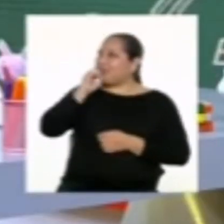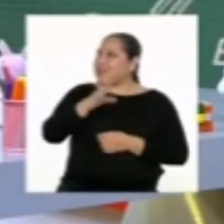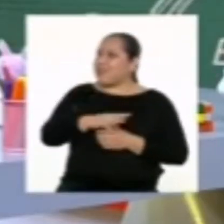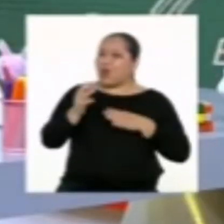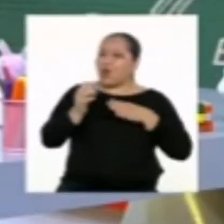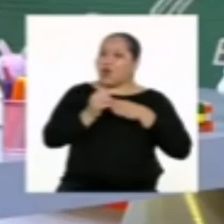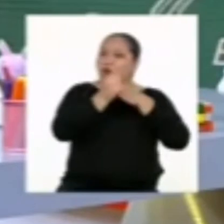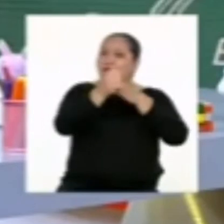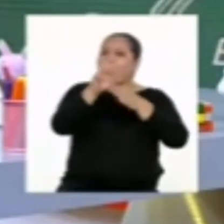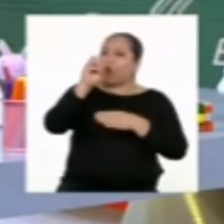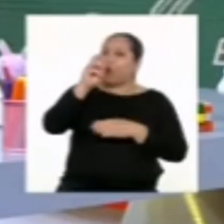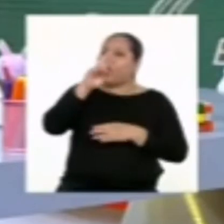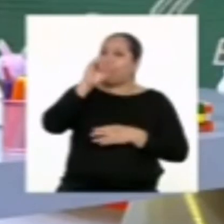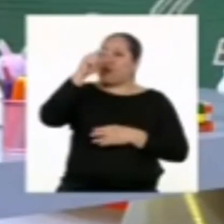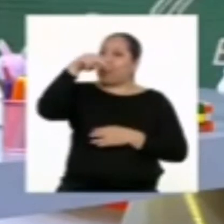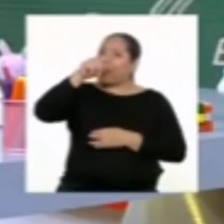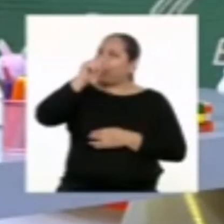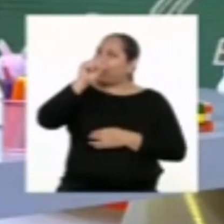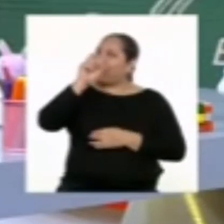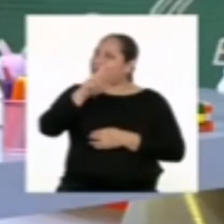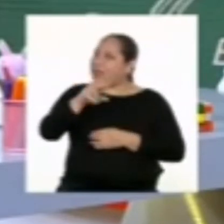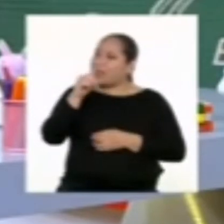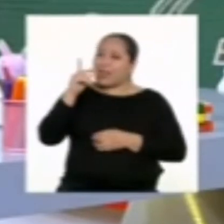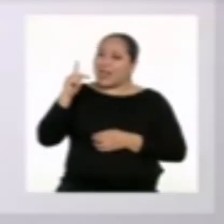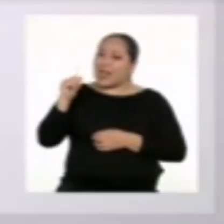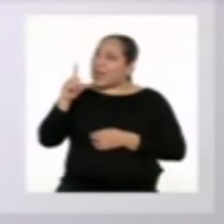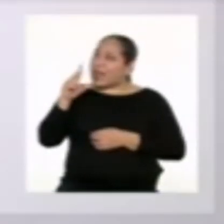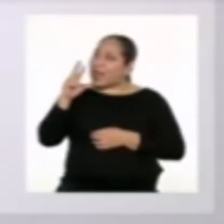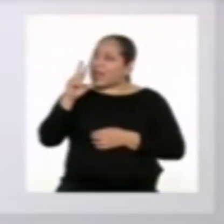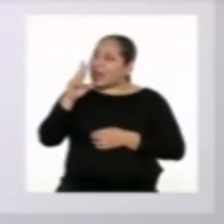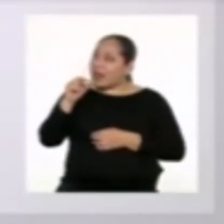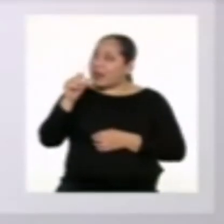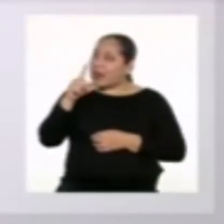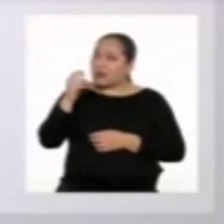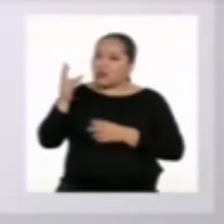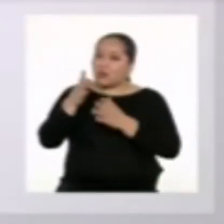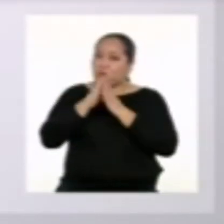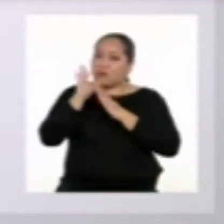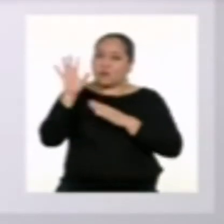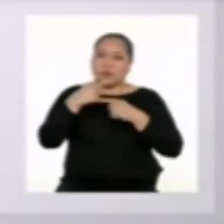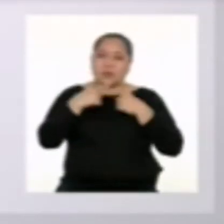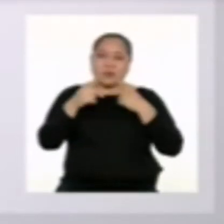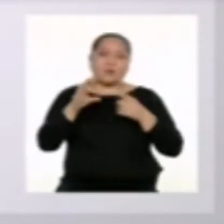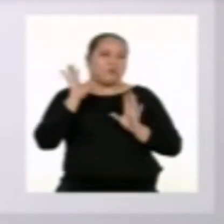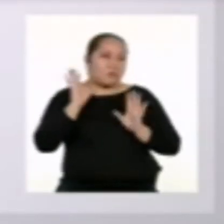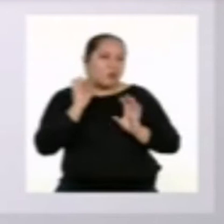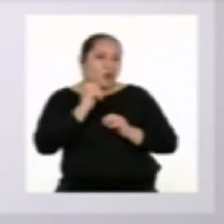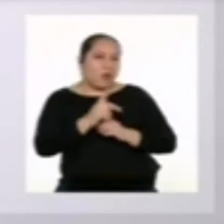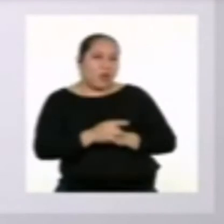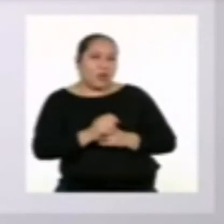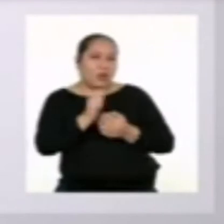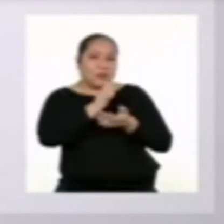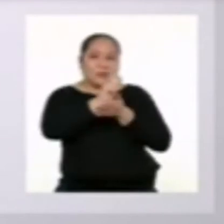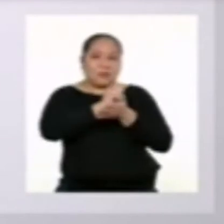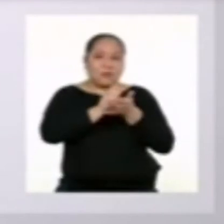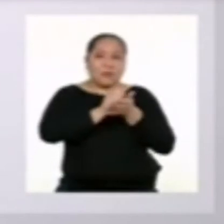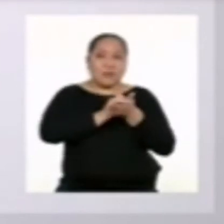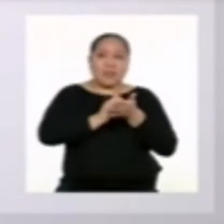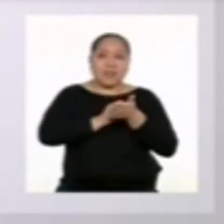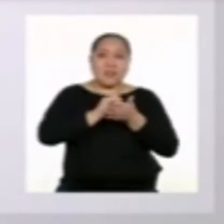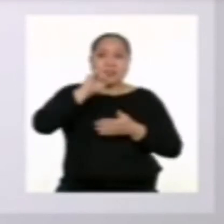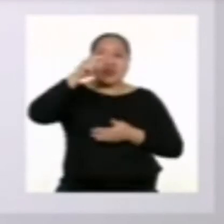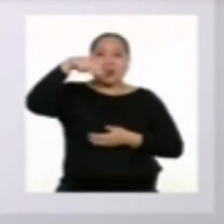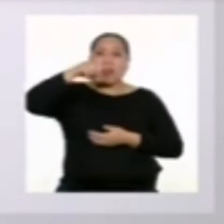de decir, orientar, como Carla nos pidió en su mensaje. Muy bien. Entonces lo haremos por medio de un texto instructivo,